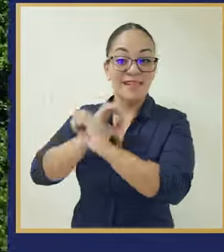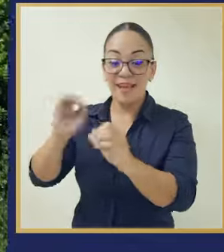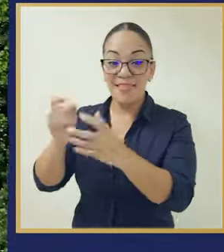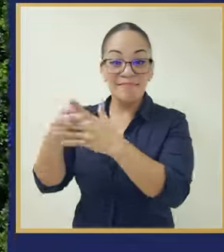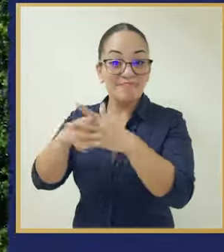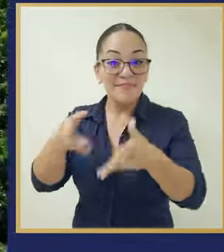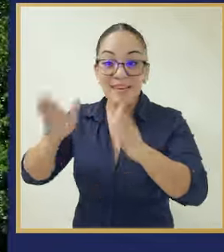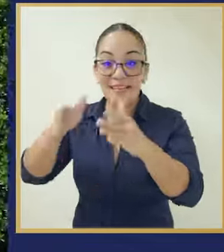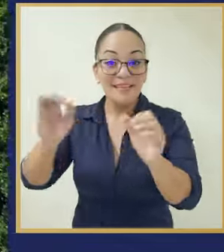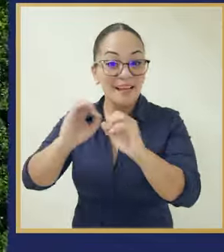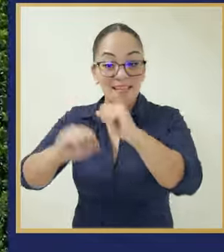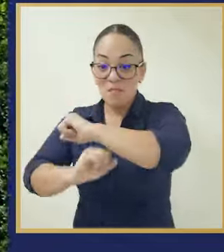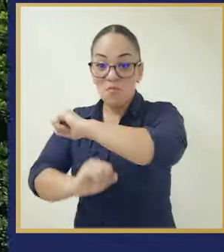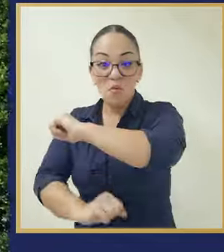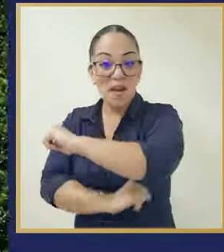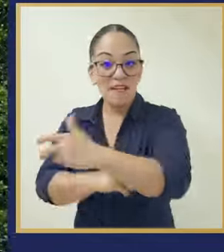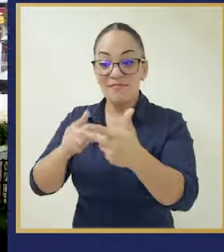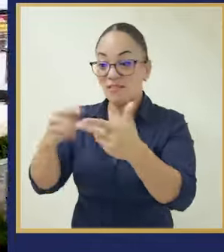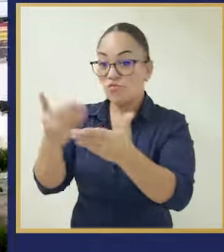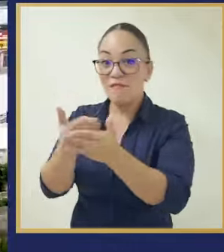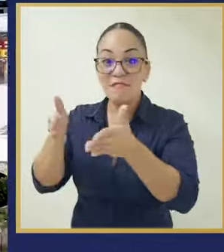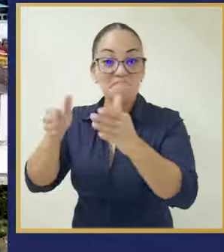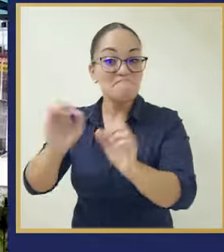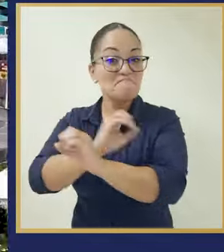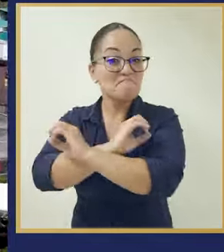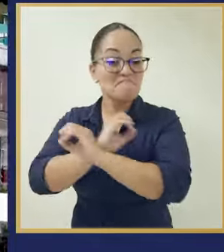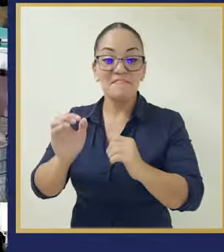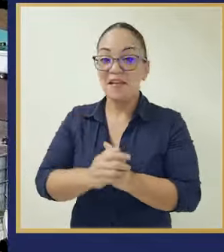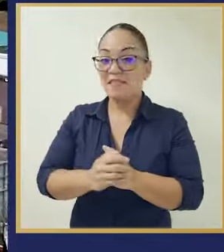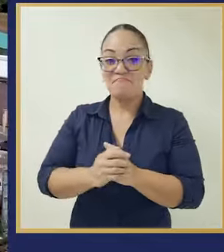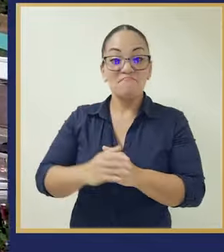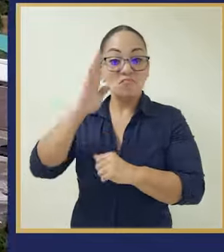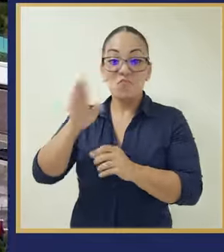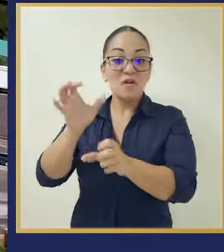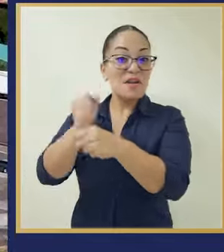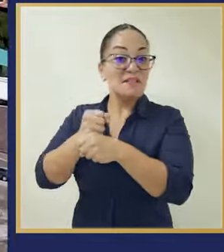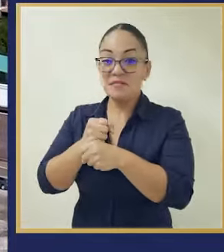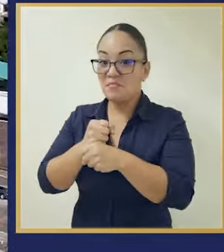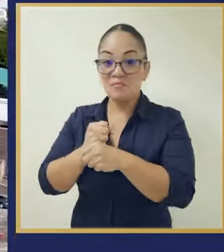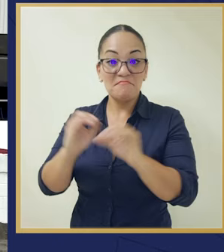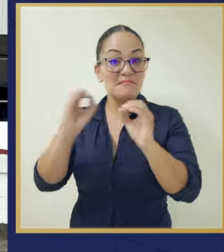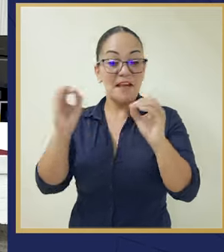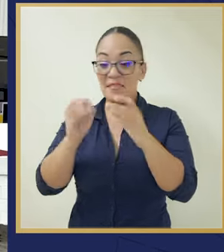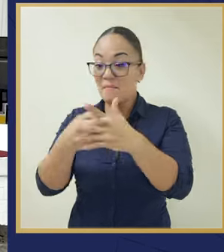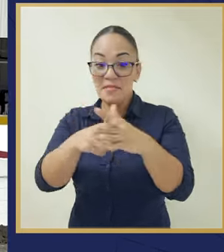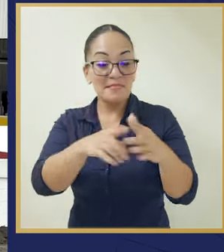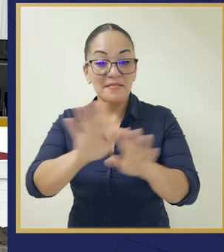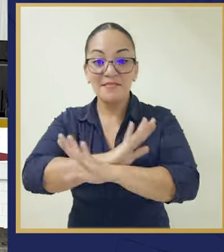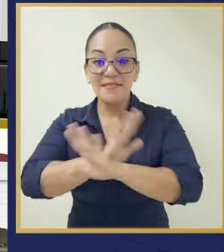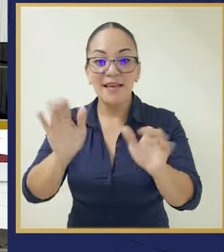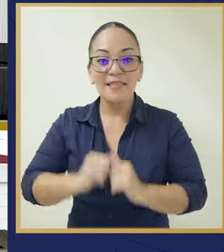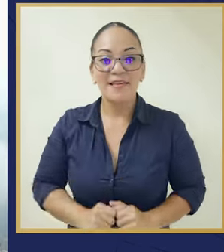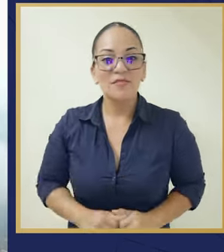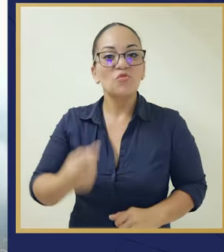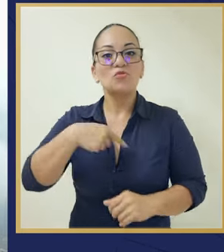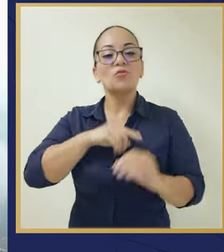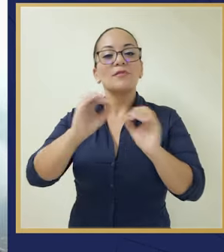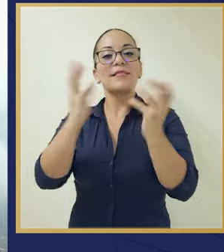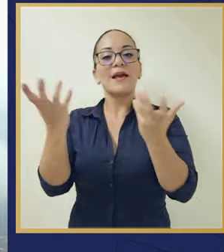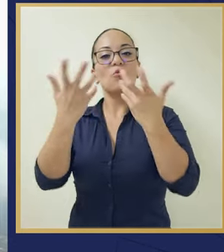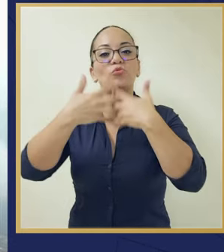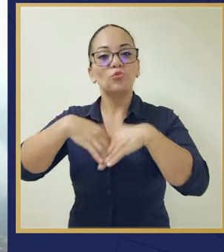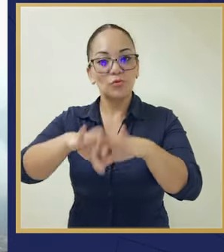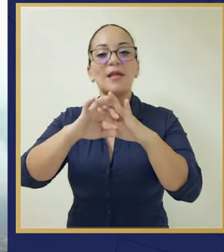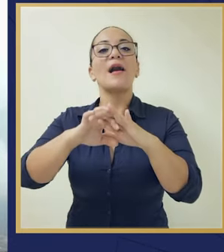dejamos de mantener nuestras calles, puentes y nuevas rutas. No las construimos, mucho menos mantenerlas. No nos